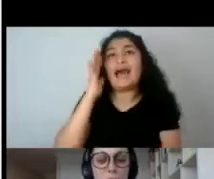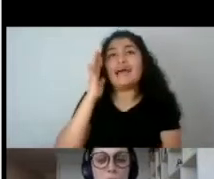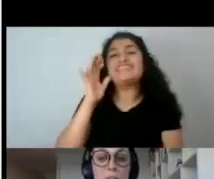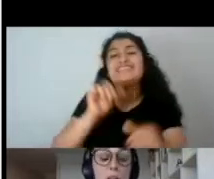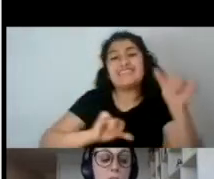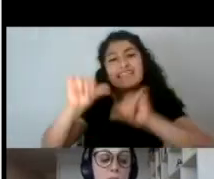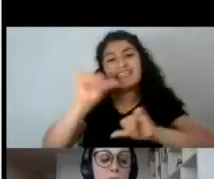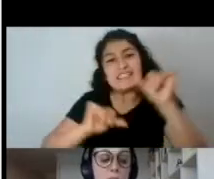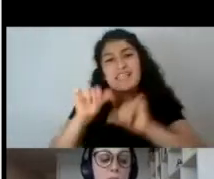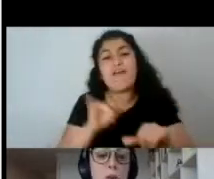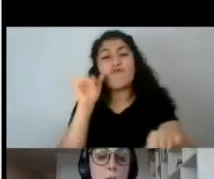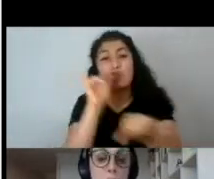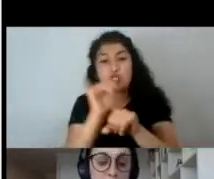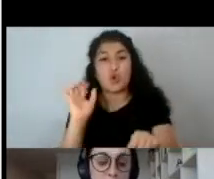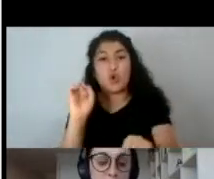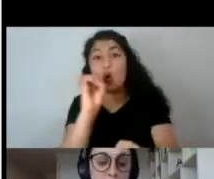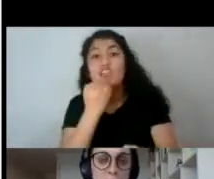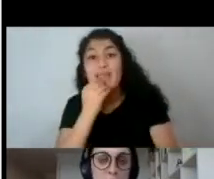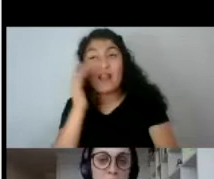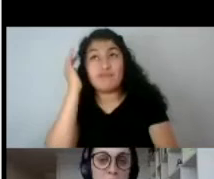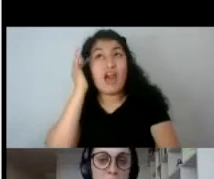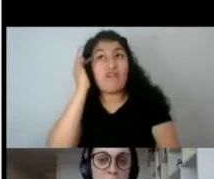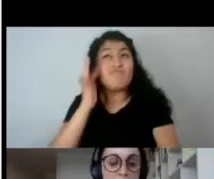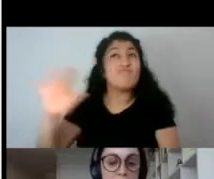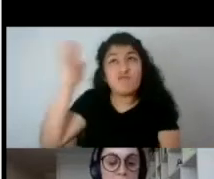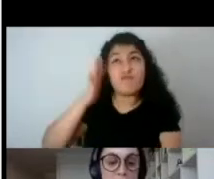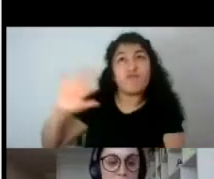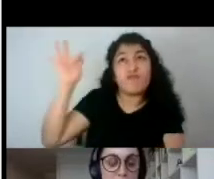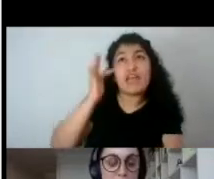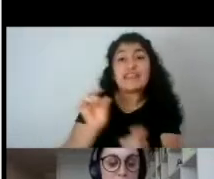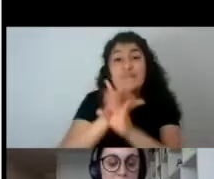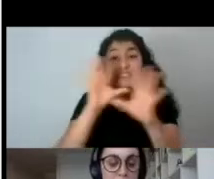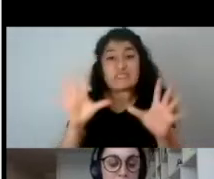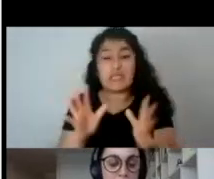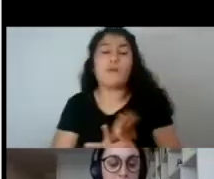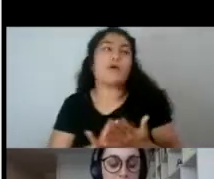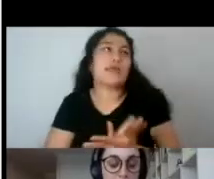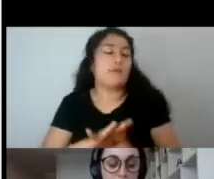son géneros en los que cuesta encontrar, ya sea,